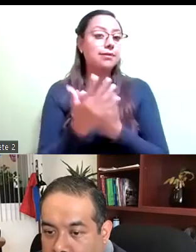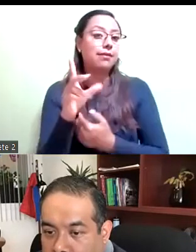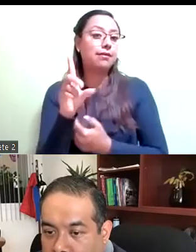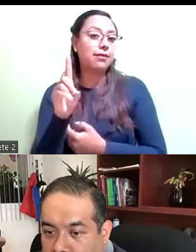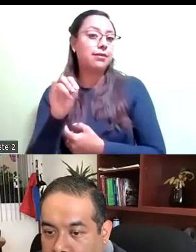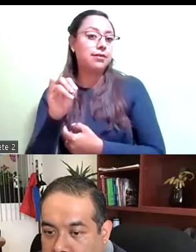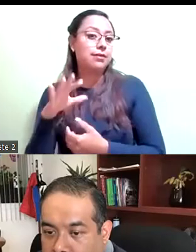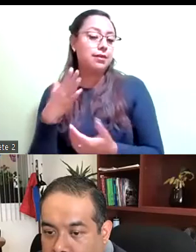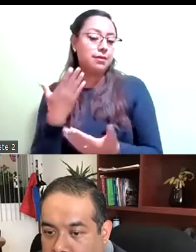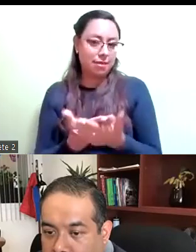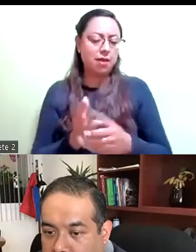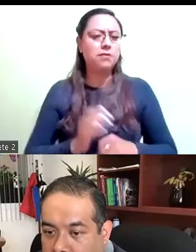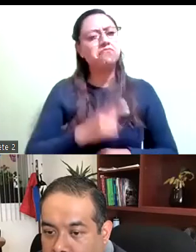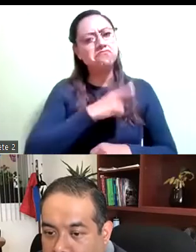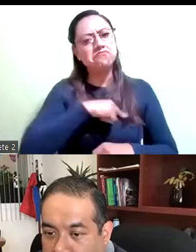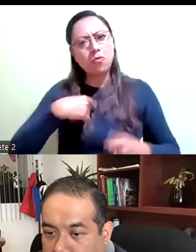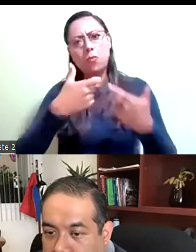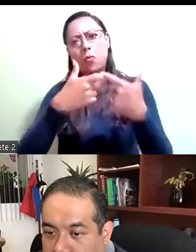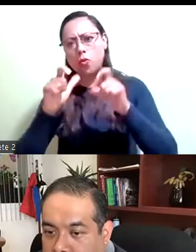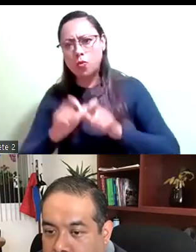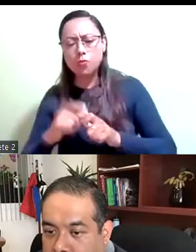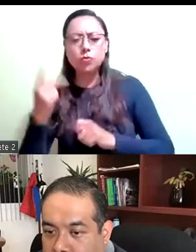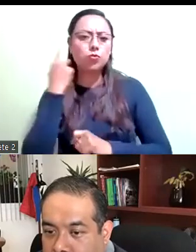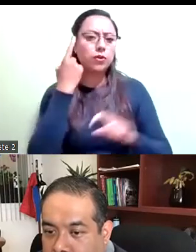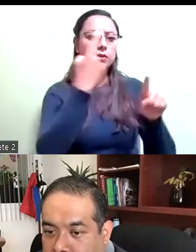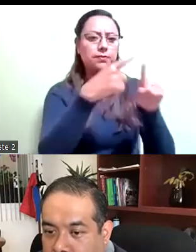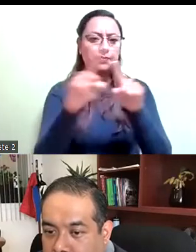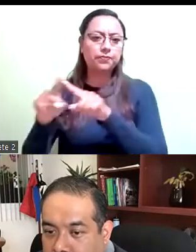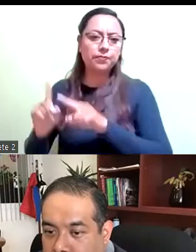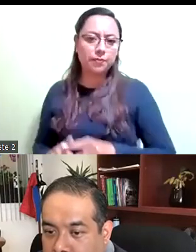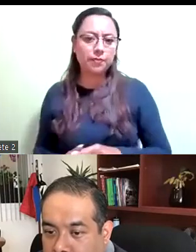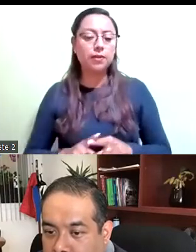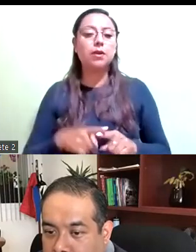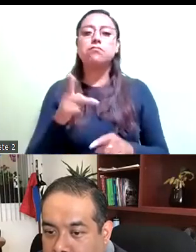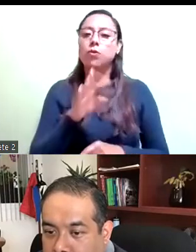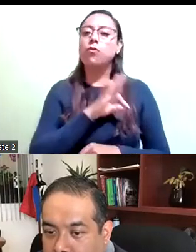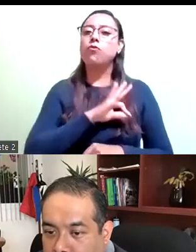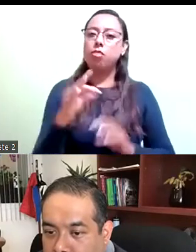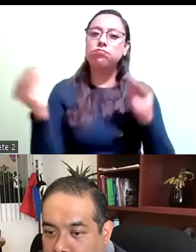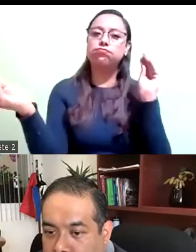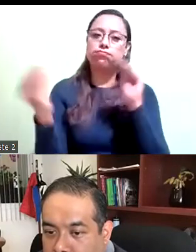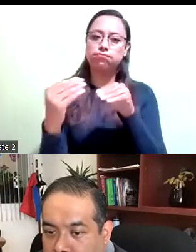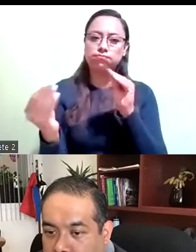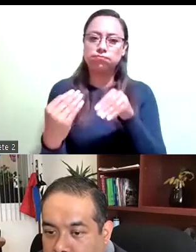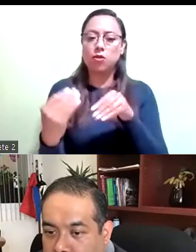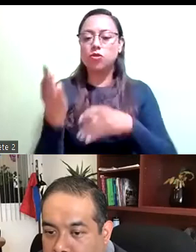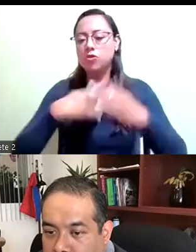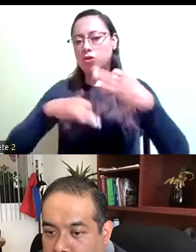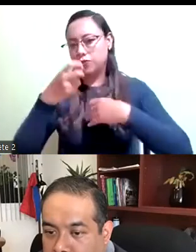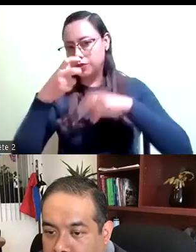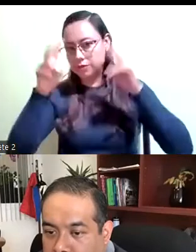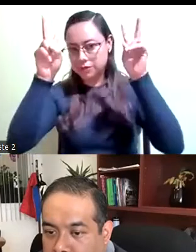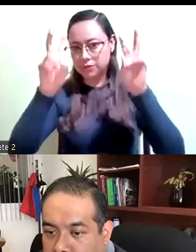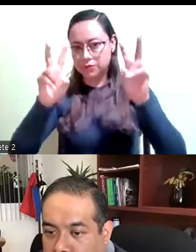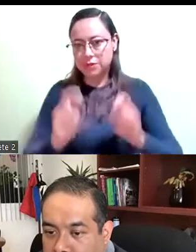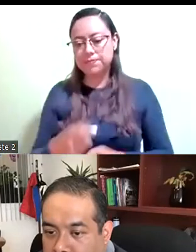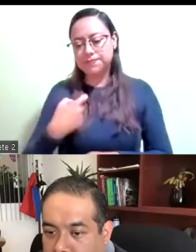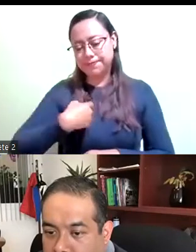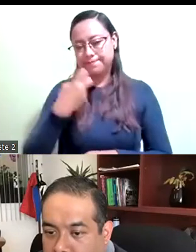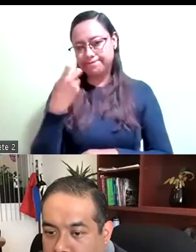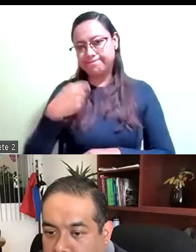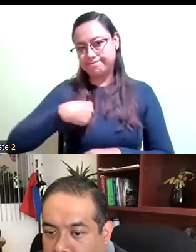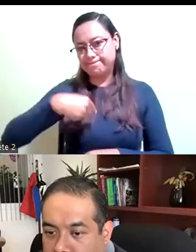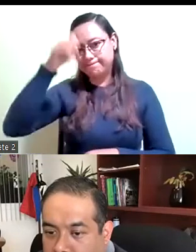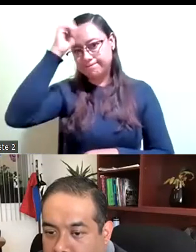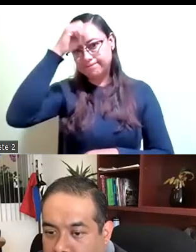como bancadas, como grupos parlamentarios, pero que sí podamos meter al debate y desahogar estos temas. Ese sería mi comentario, diputado